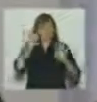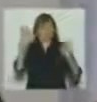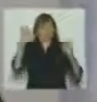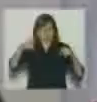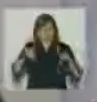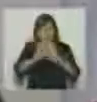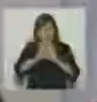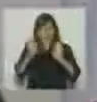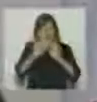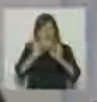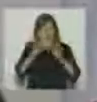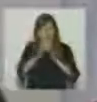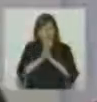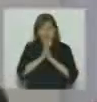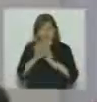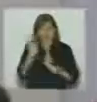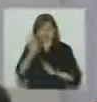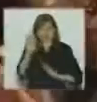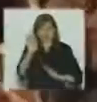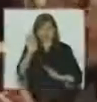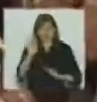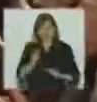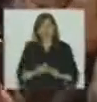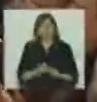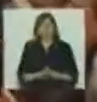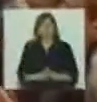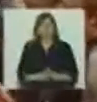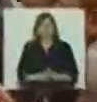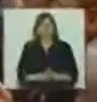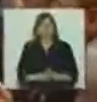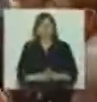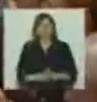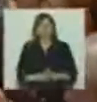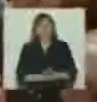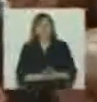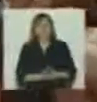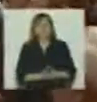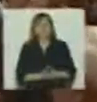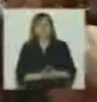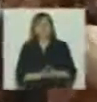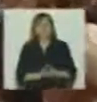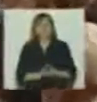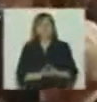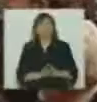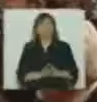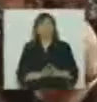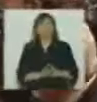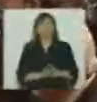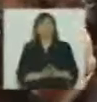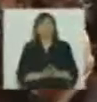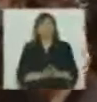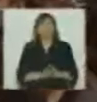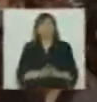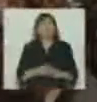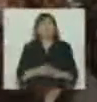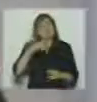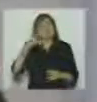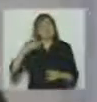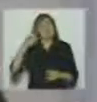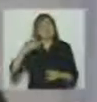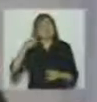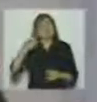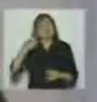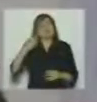hizo y lo que no hizo no no no no no no de ningún modo con mucho respeto para todo el mundo pero